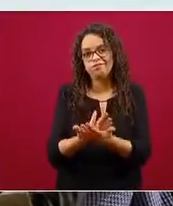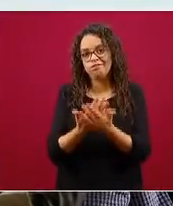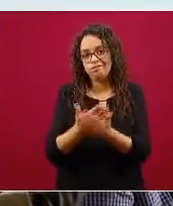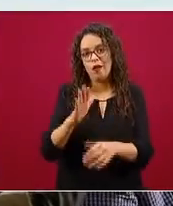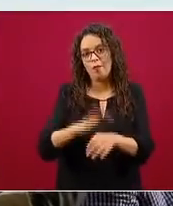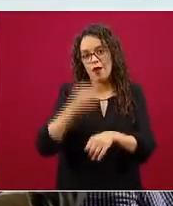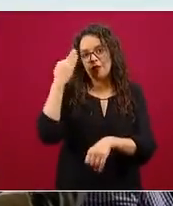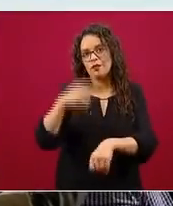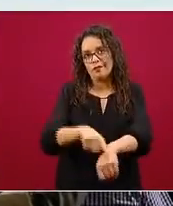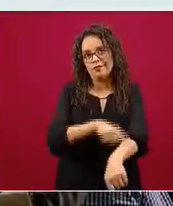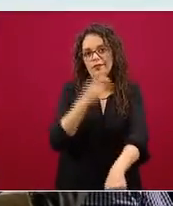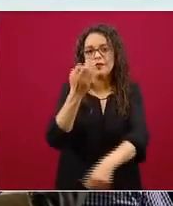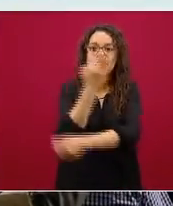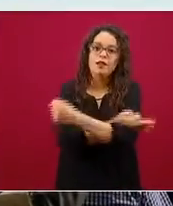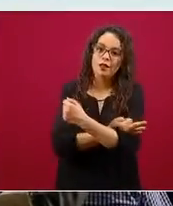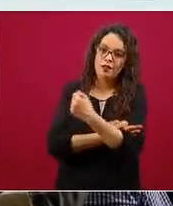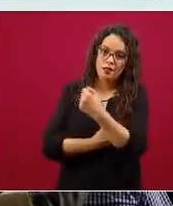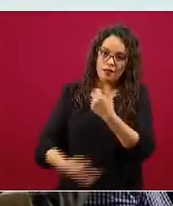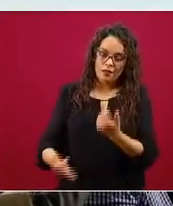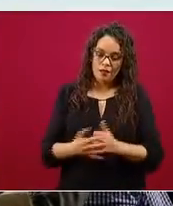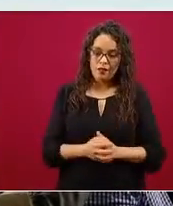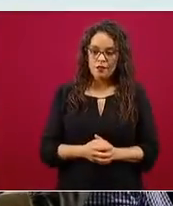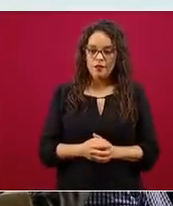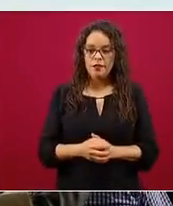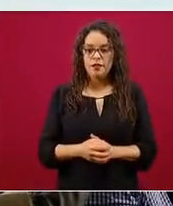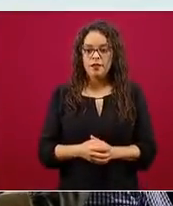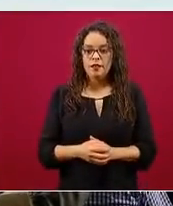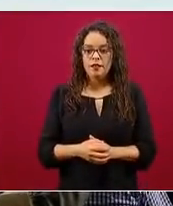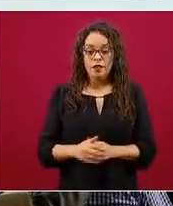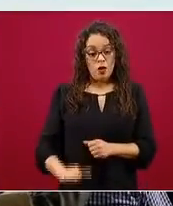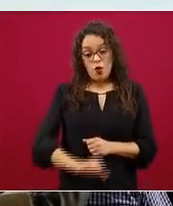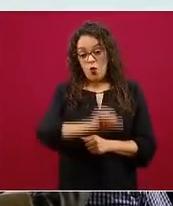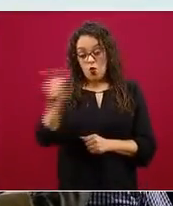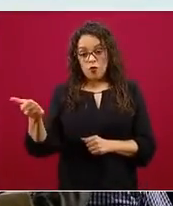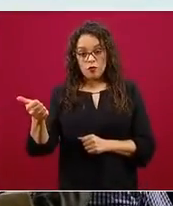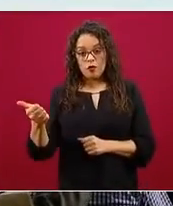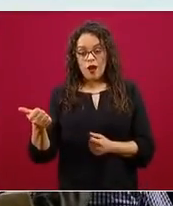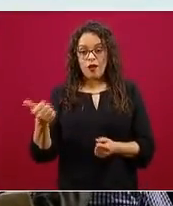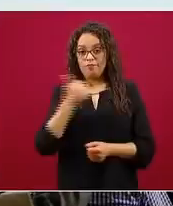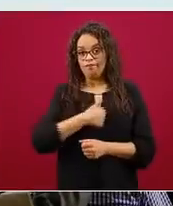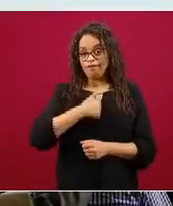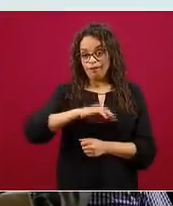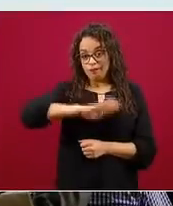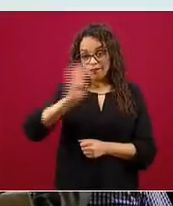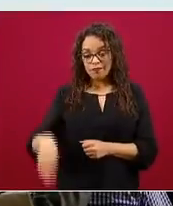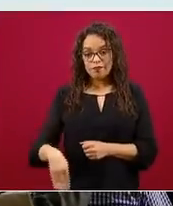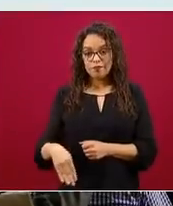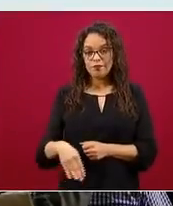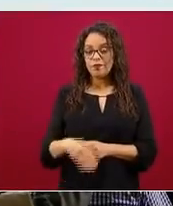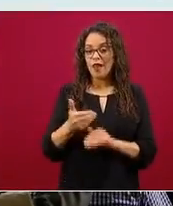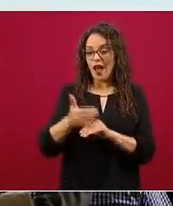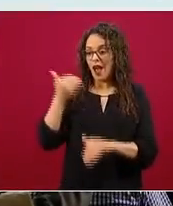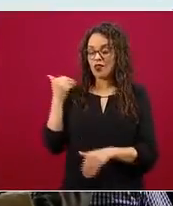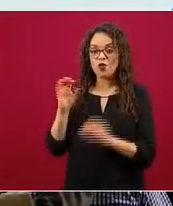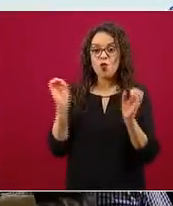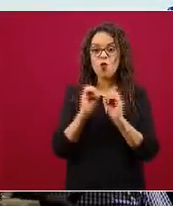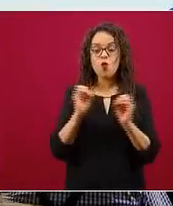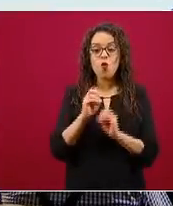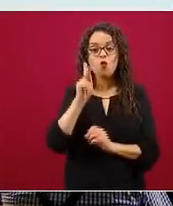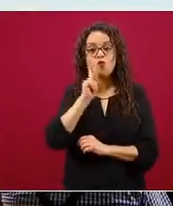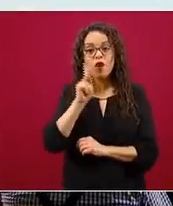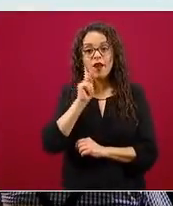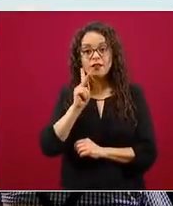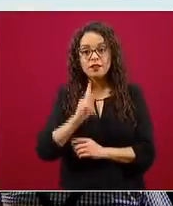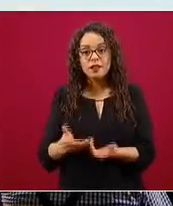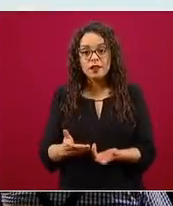Sin embargo, hay casos que no tienen muestra, que no se les alcanza a tomar la muestra, porque son personas que